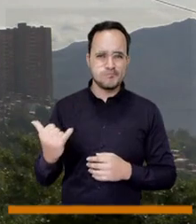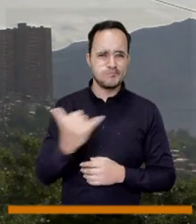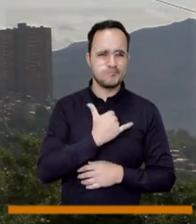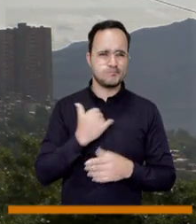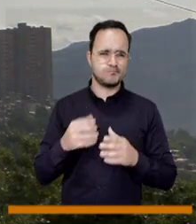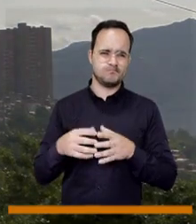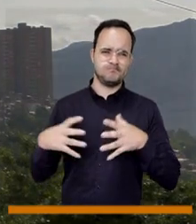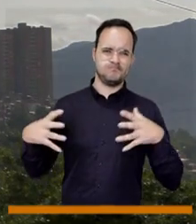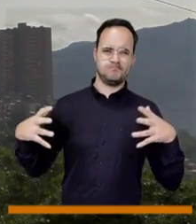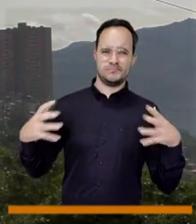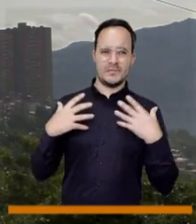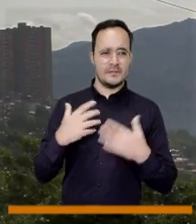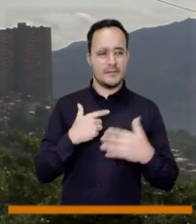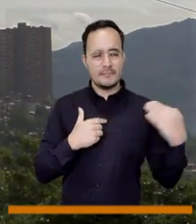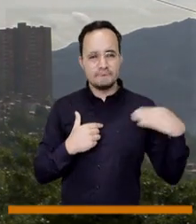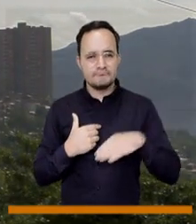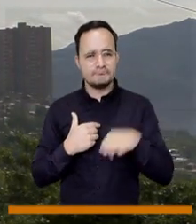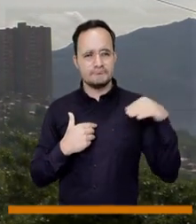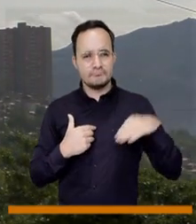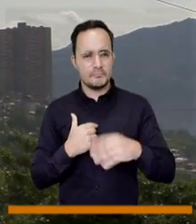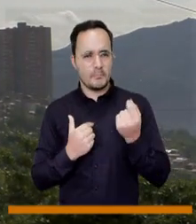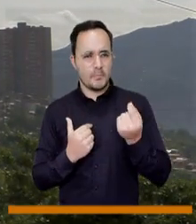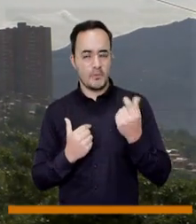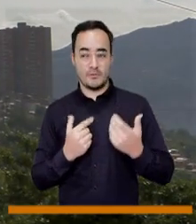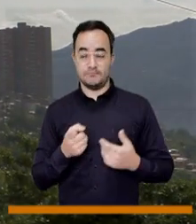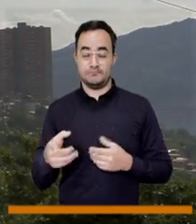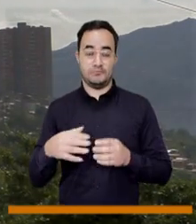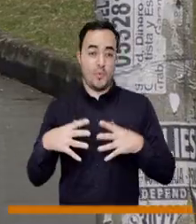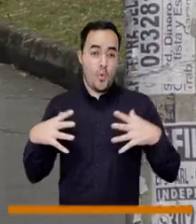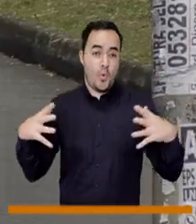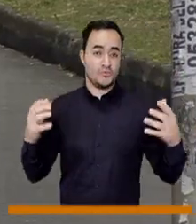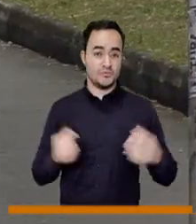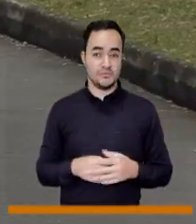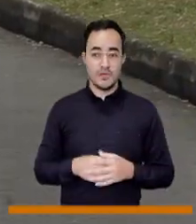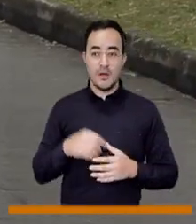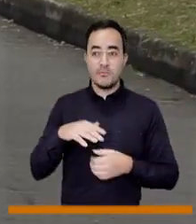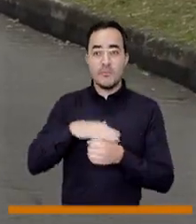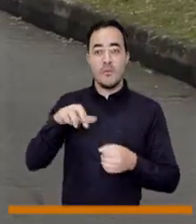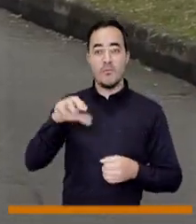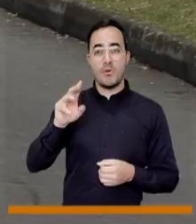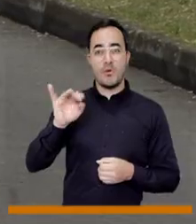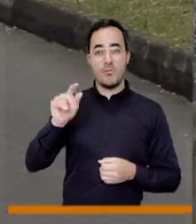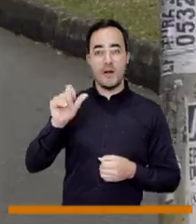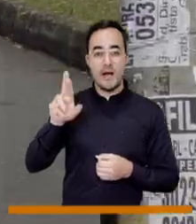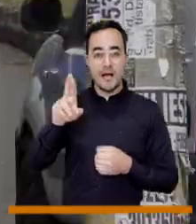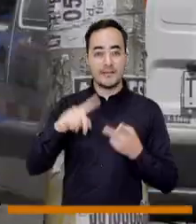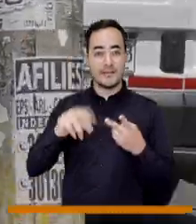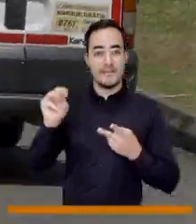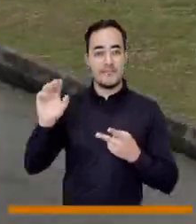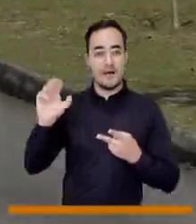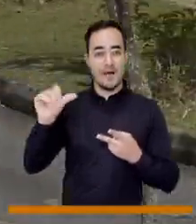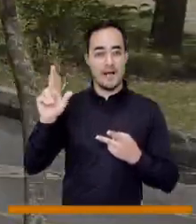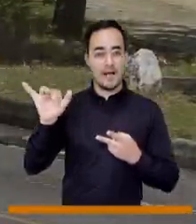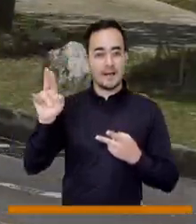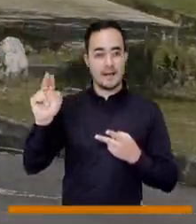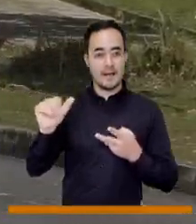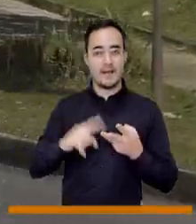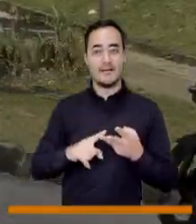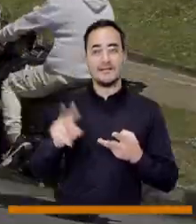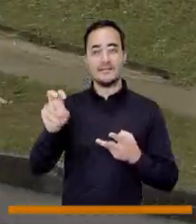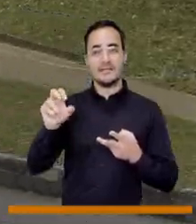todo el sector, ya que el sector es muy grande. Está conformado por Pomar, Macarenas,